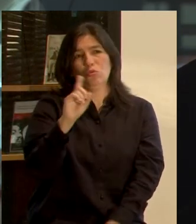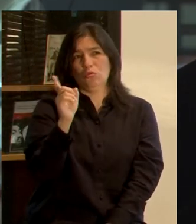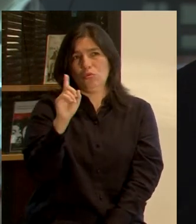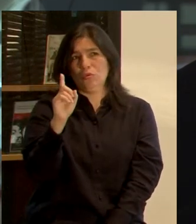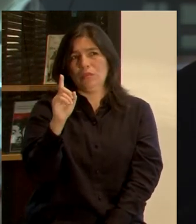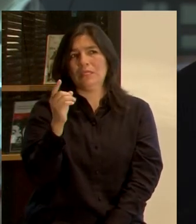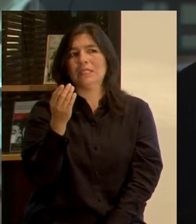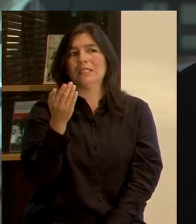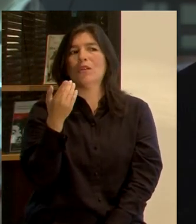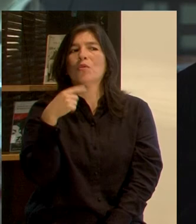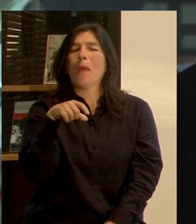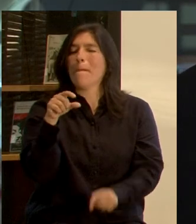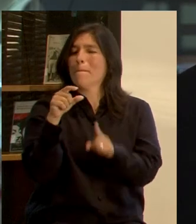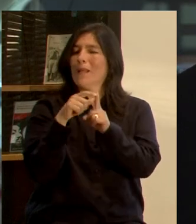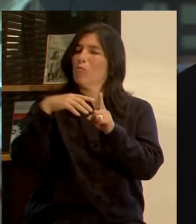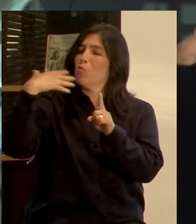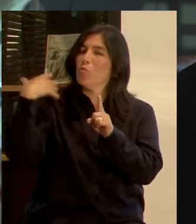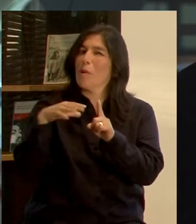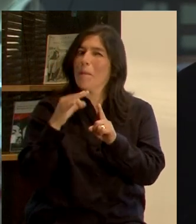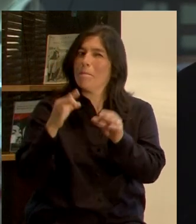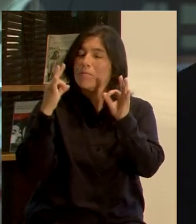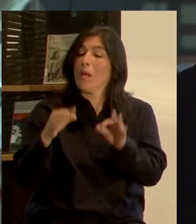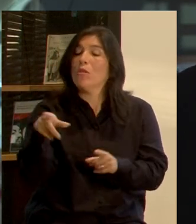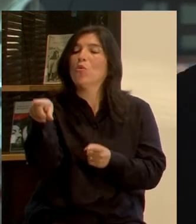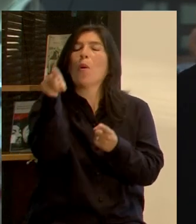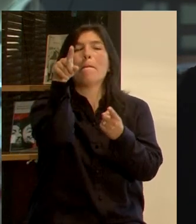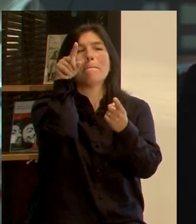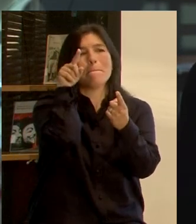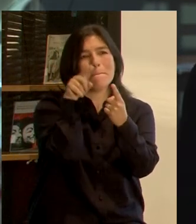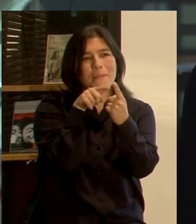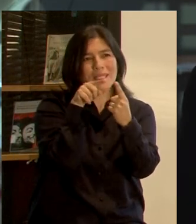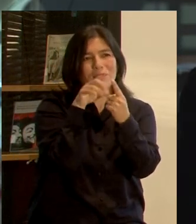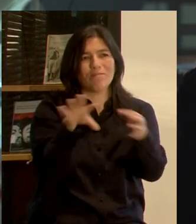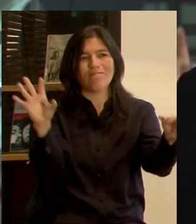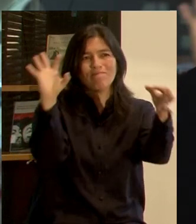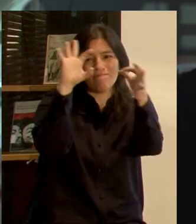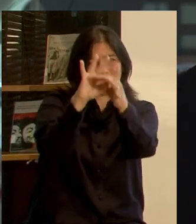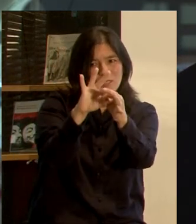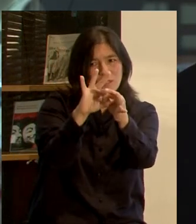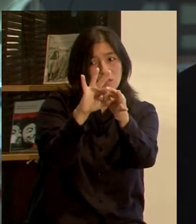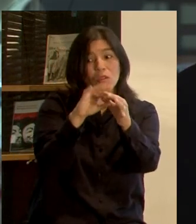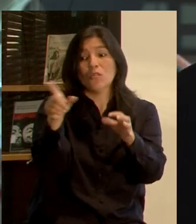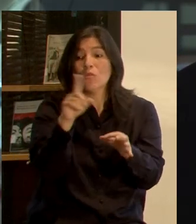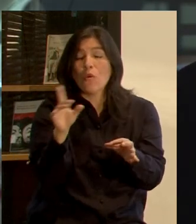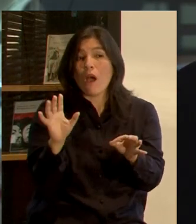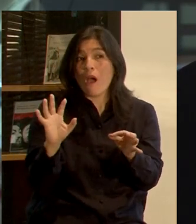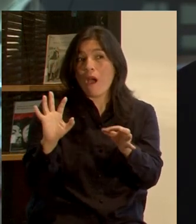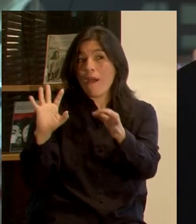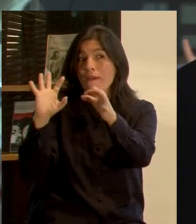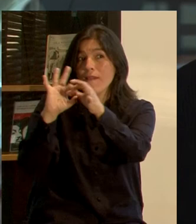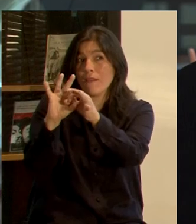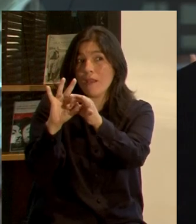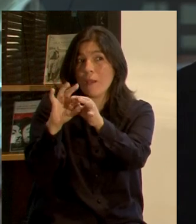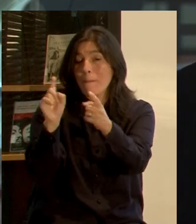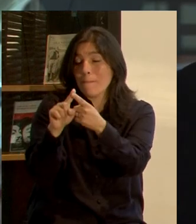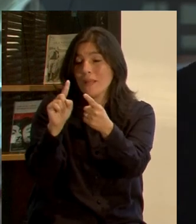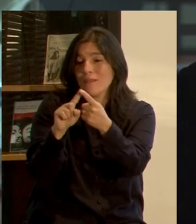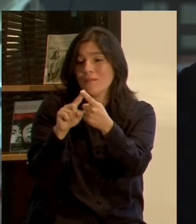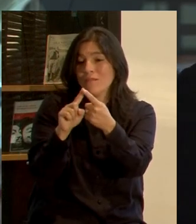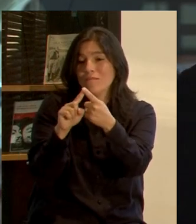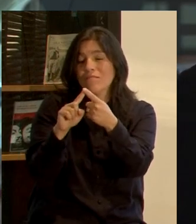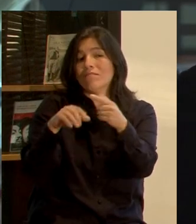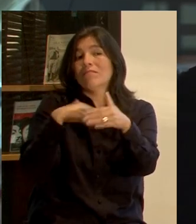ser, con una palabra clave, tiene que ser participación vinculante. Si no hay participación vinculante, lo que